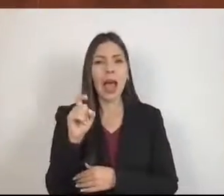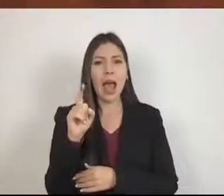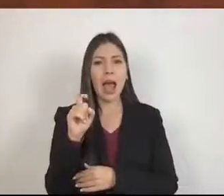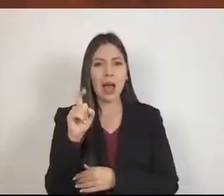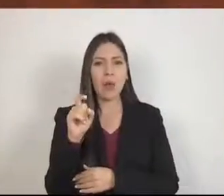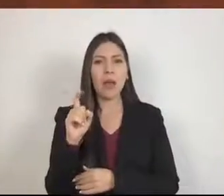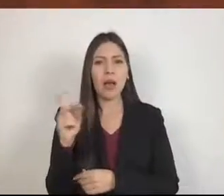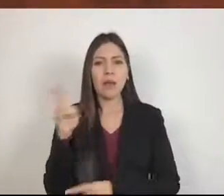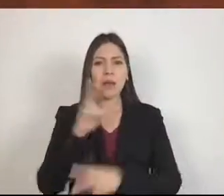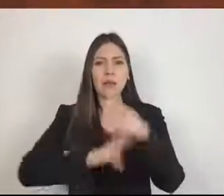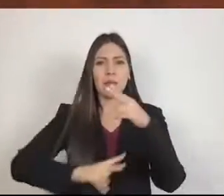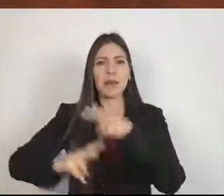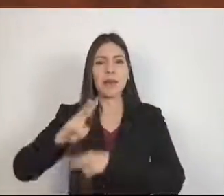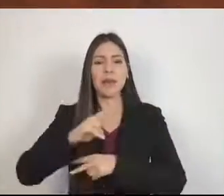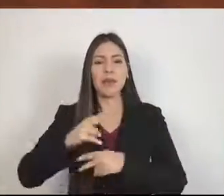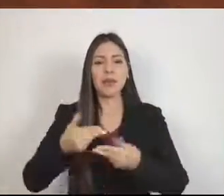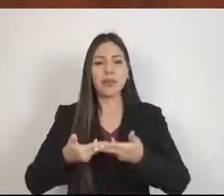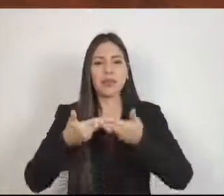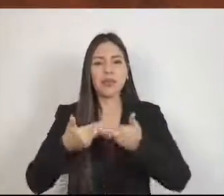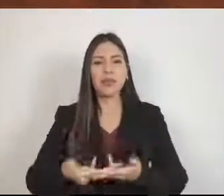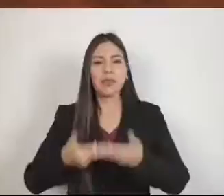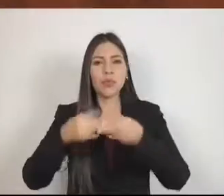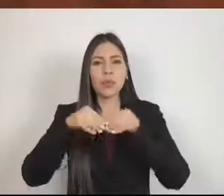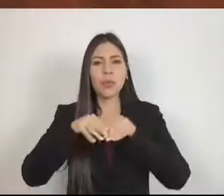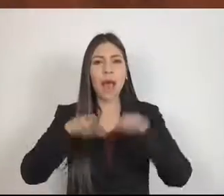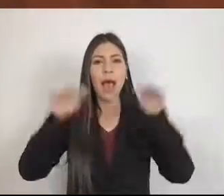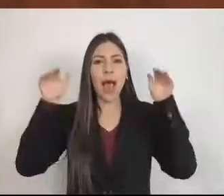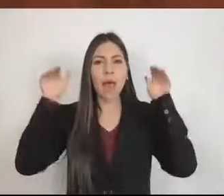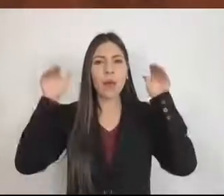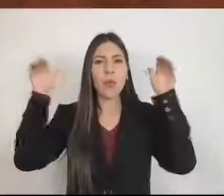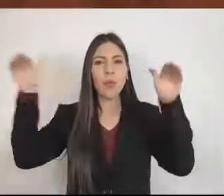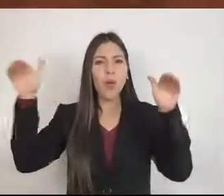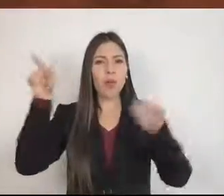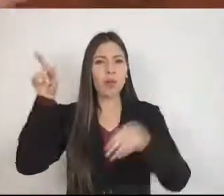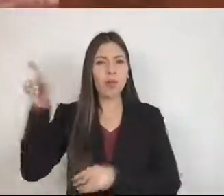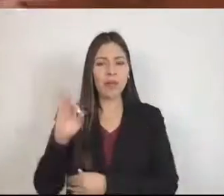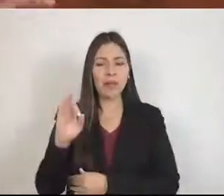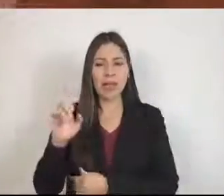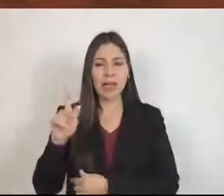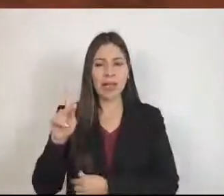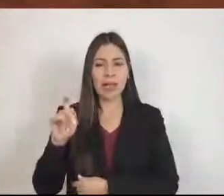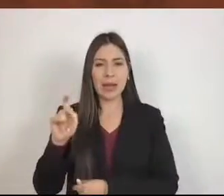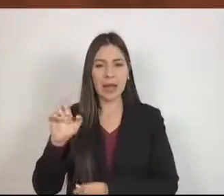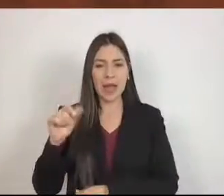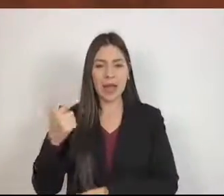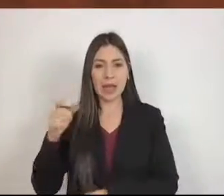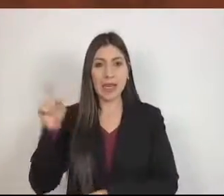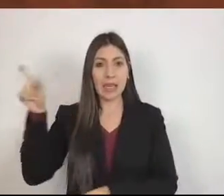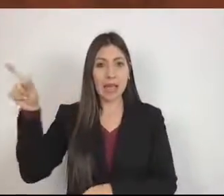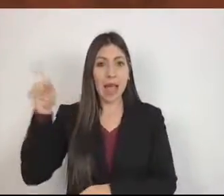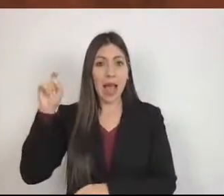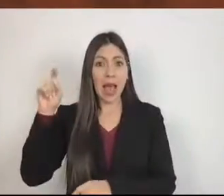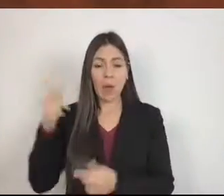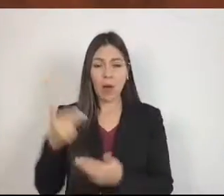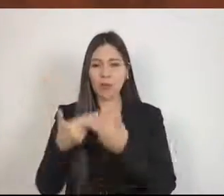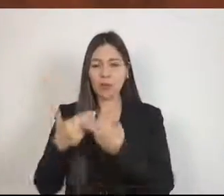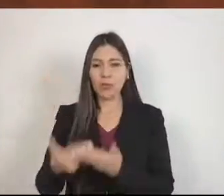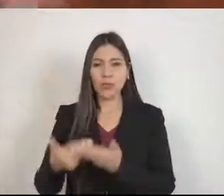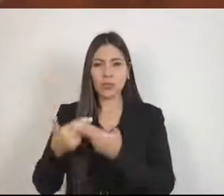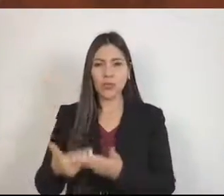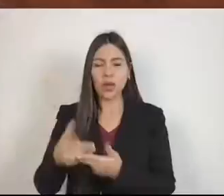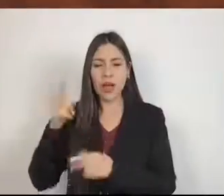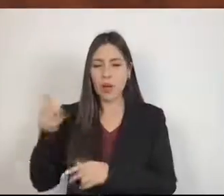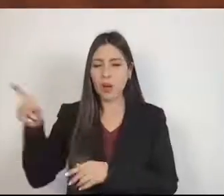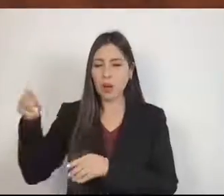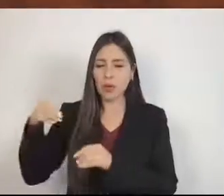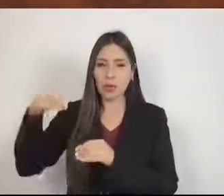Felimpe Ángeles, puedan ser otro afluente más que permita que esa región, de ahí de la región de Zumpango y